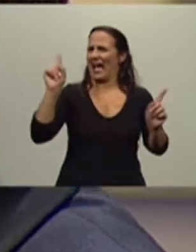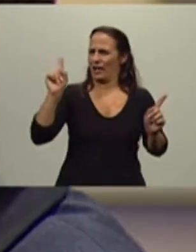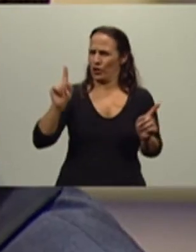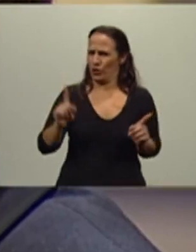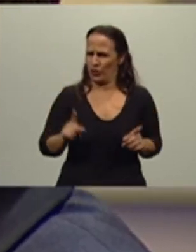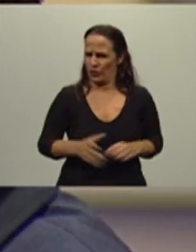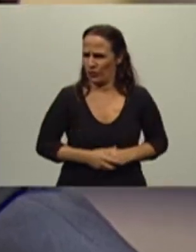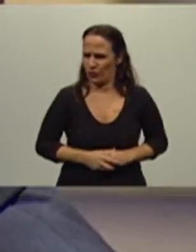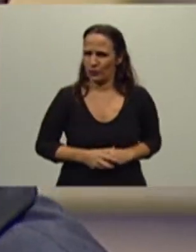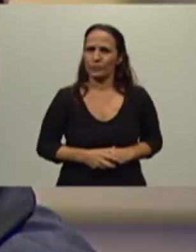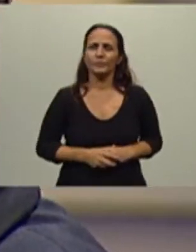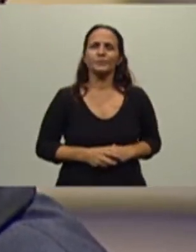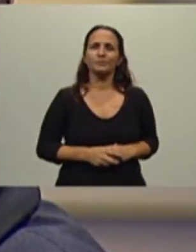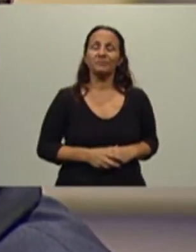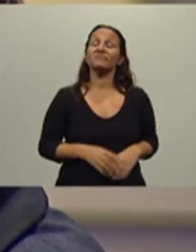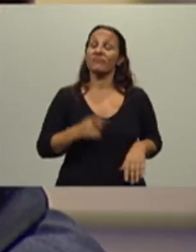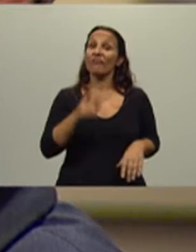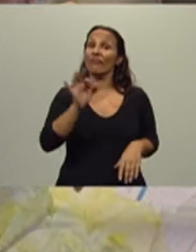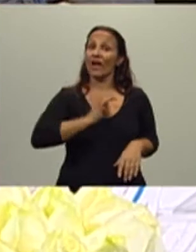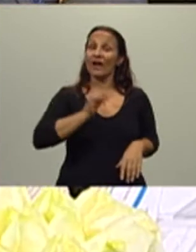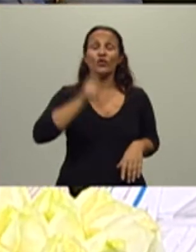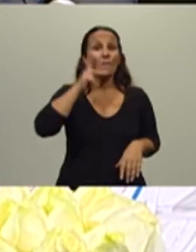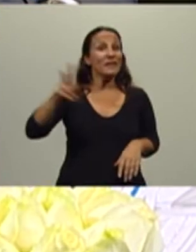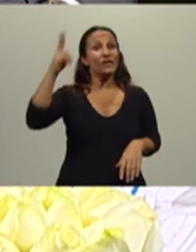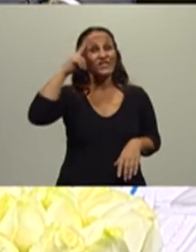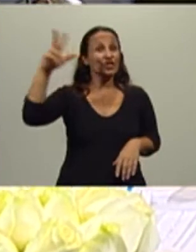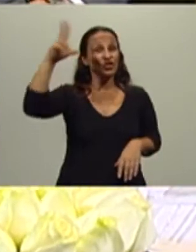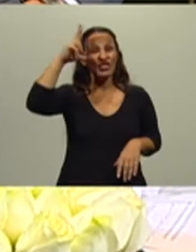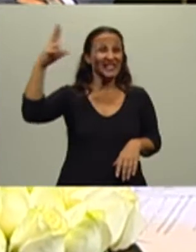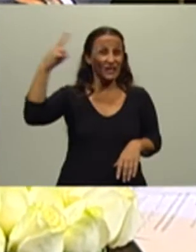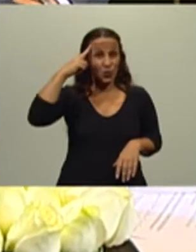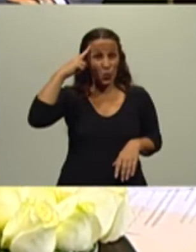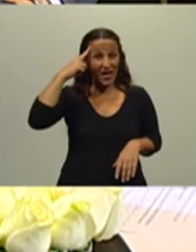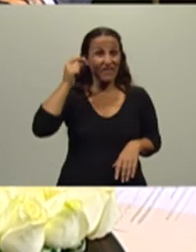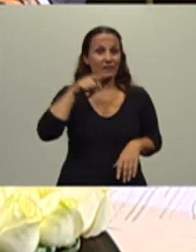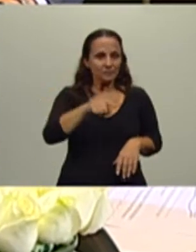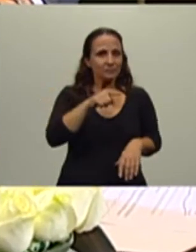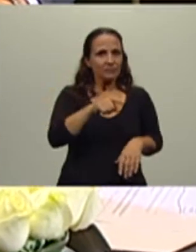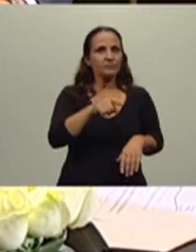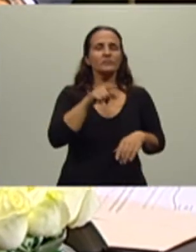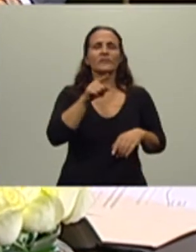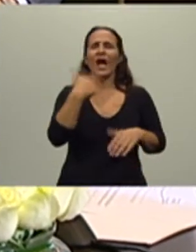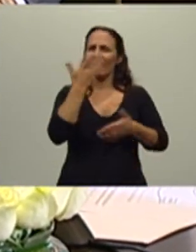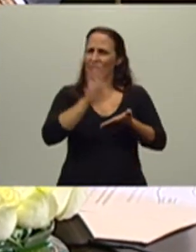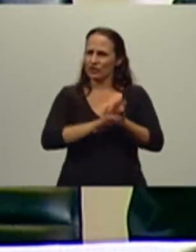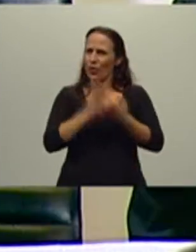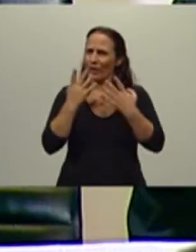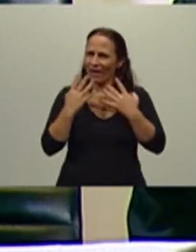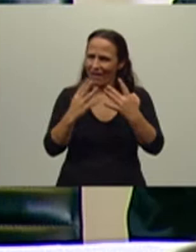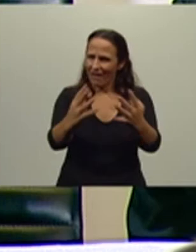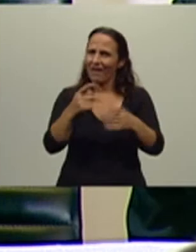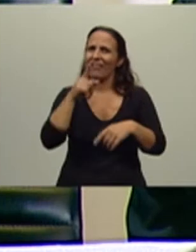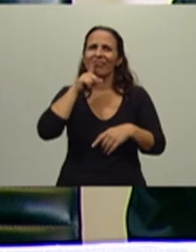Fíjense ustedes, en el año 1989 las retenciones llegan, estamos hablando de trigo, de